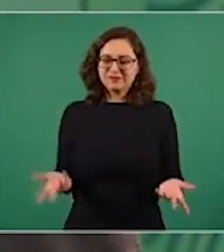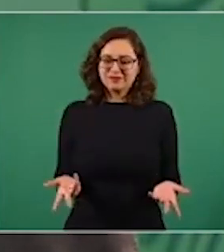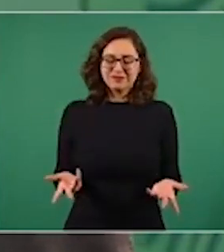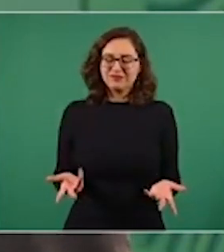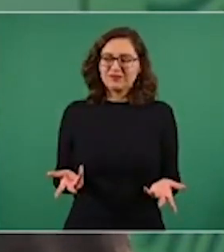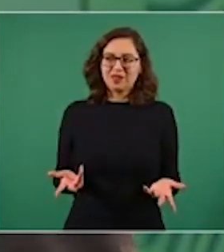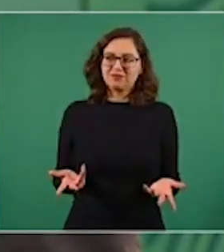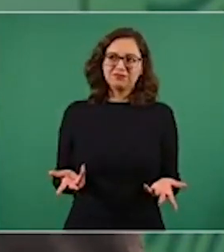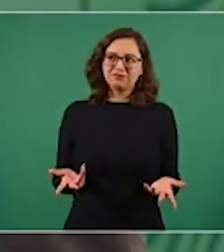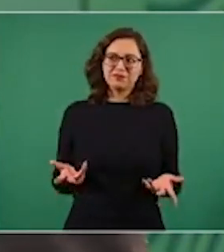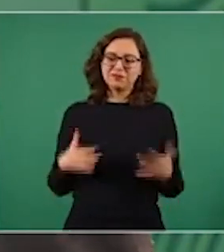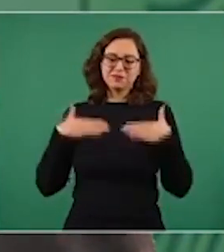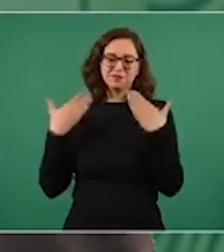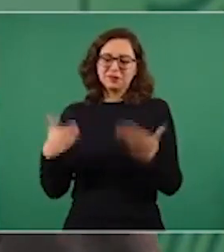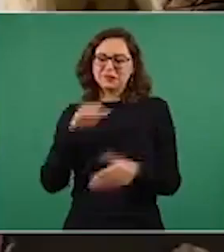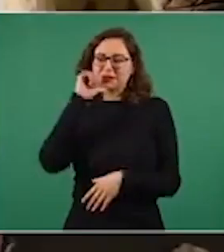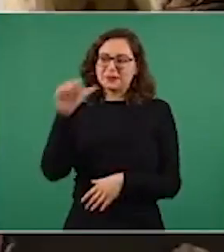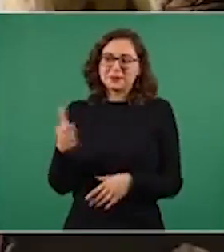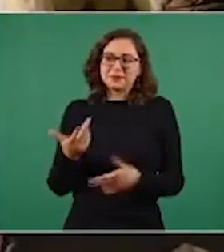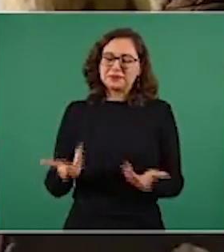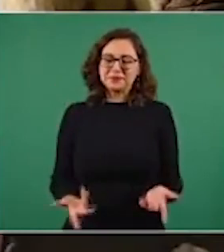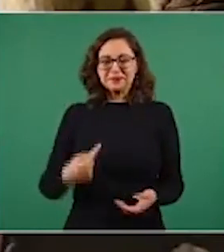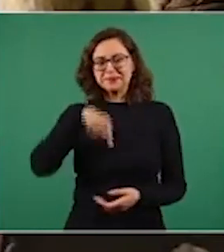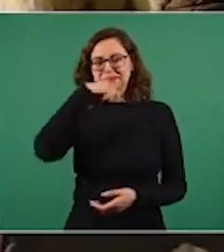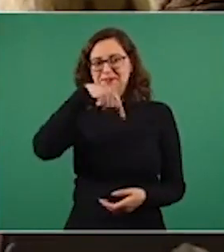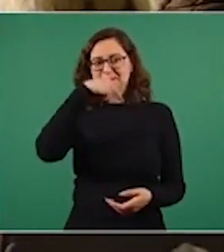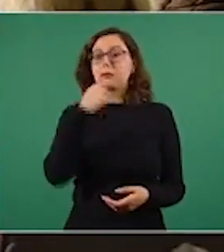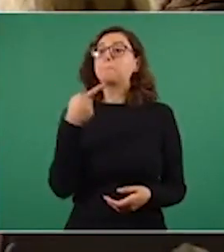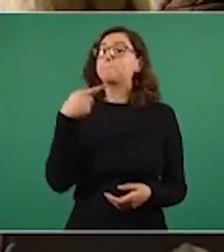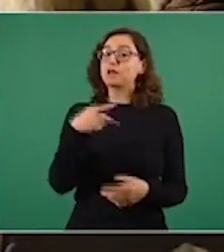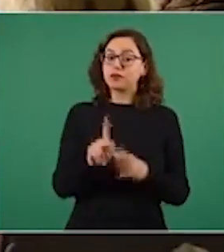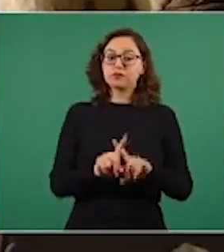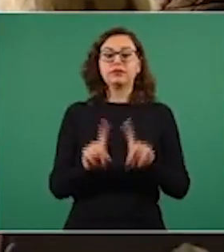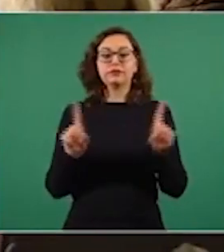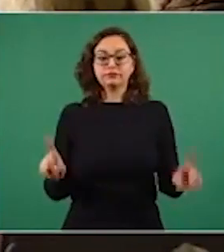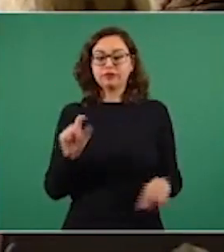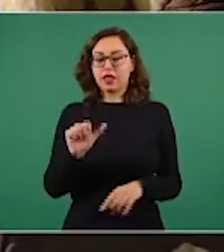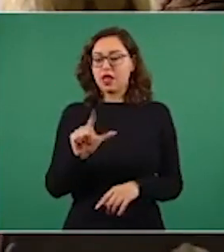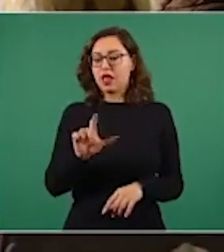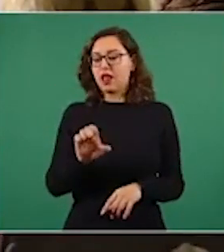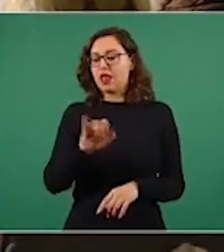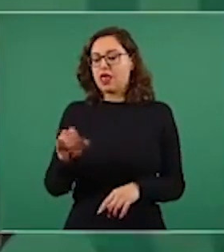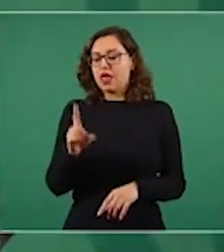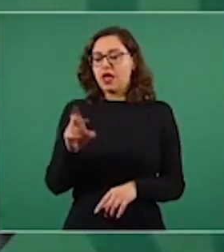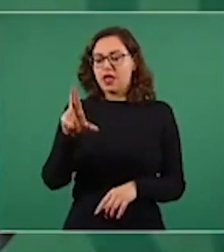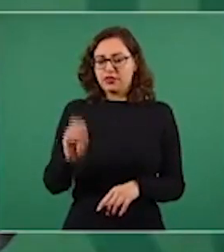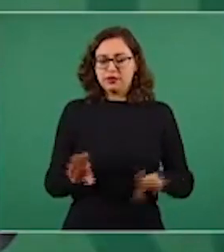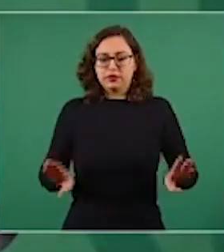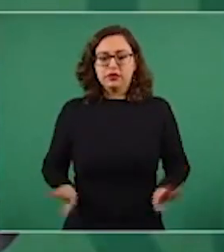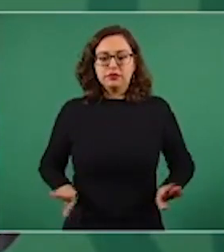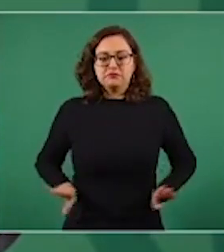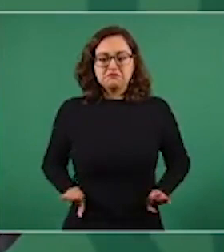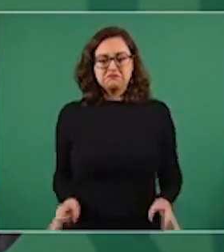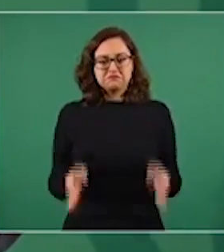esperanzas pero Alejandro es una gente recta íntegra y yo estoy